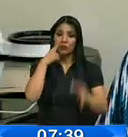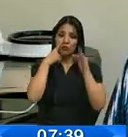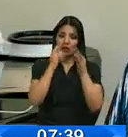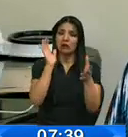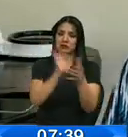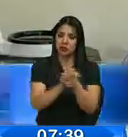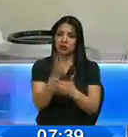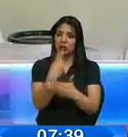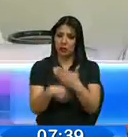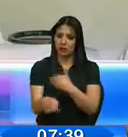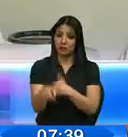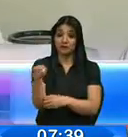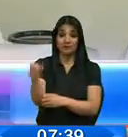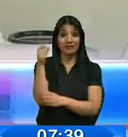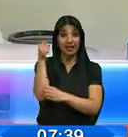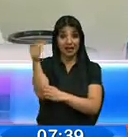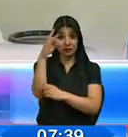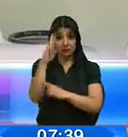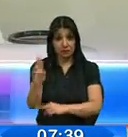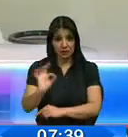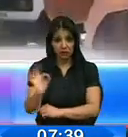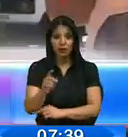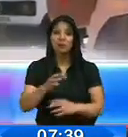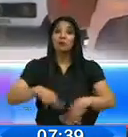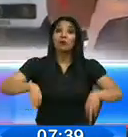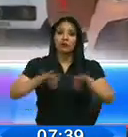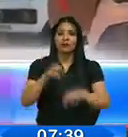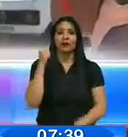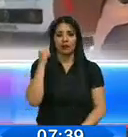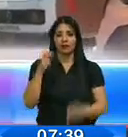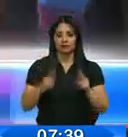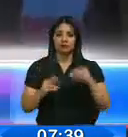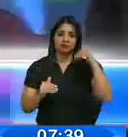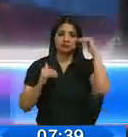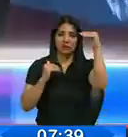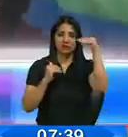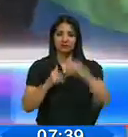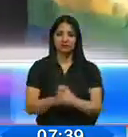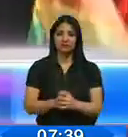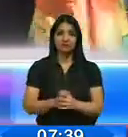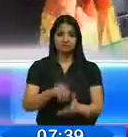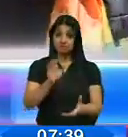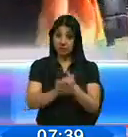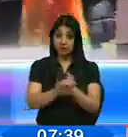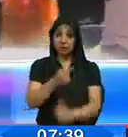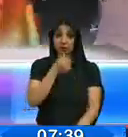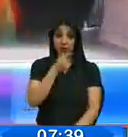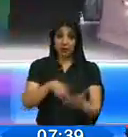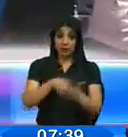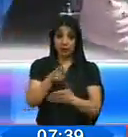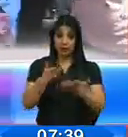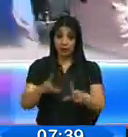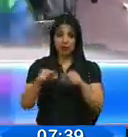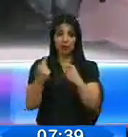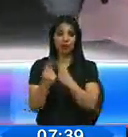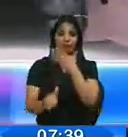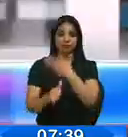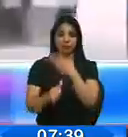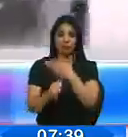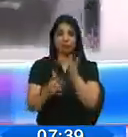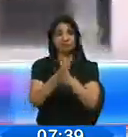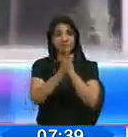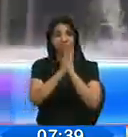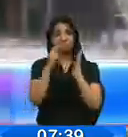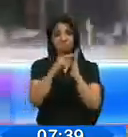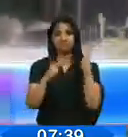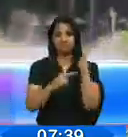los derechos de minorías mientras se hable de derechos humanos. Con la entrada en vigencia del matrimonio igualitario, los colectivos LGBTI aspiran que el registro civil